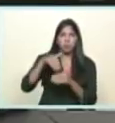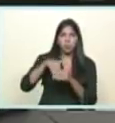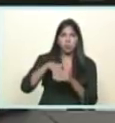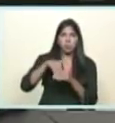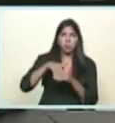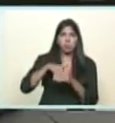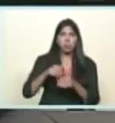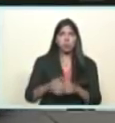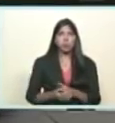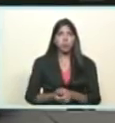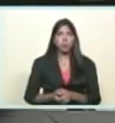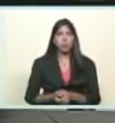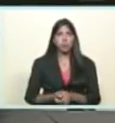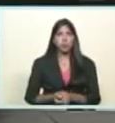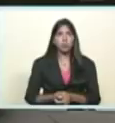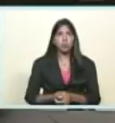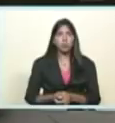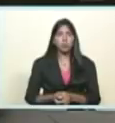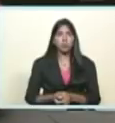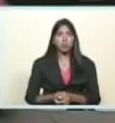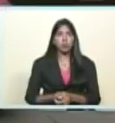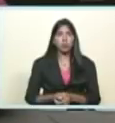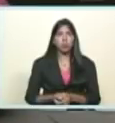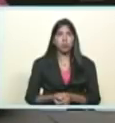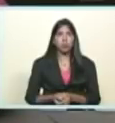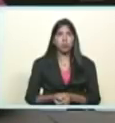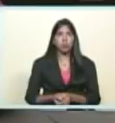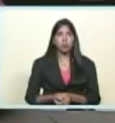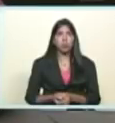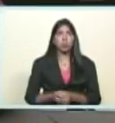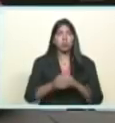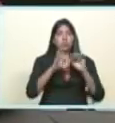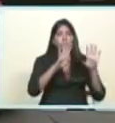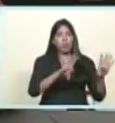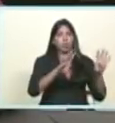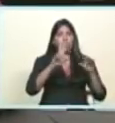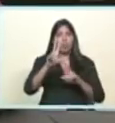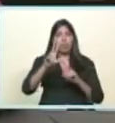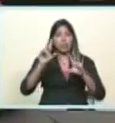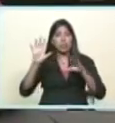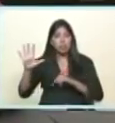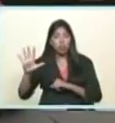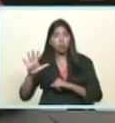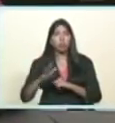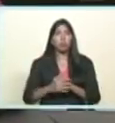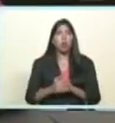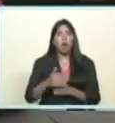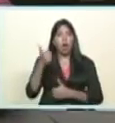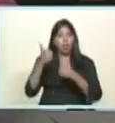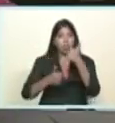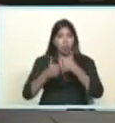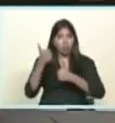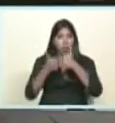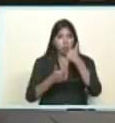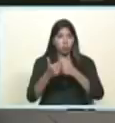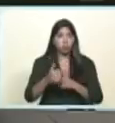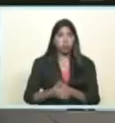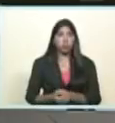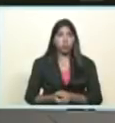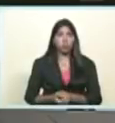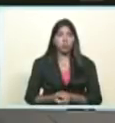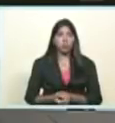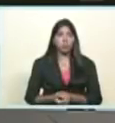las ciudades comunales que los 335 candidatos y candidatas de la revolución retomen